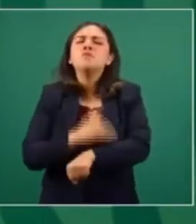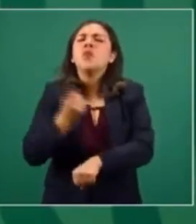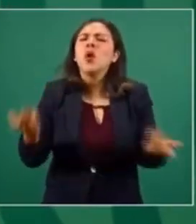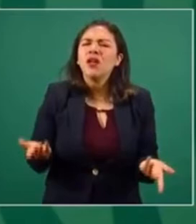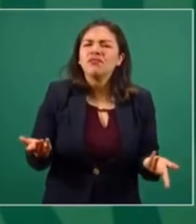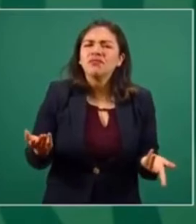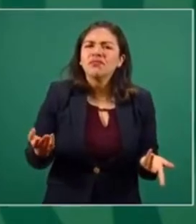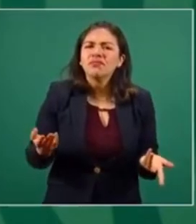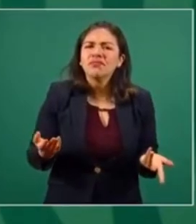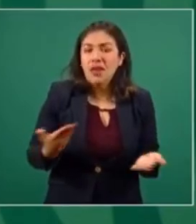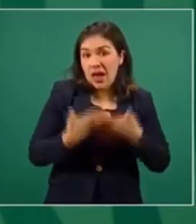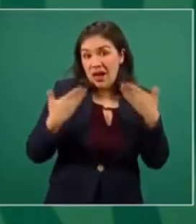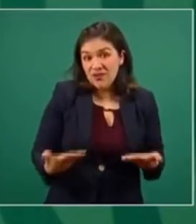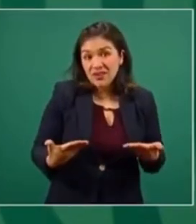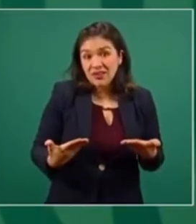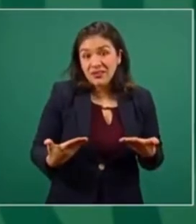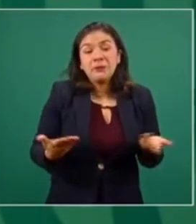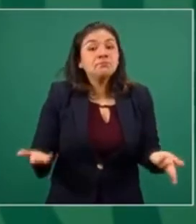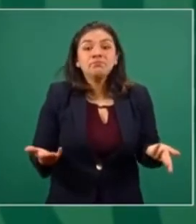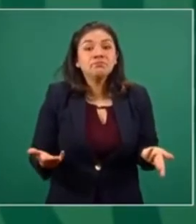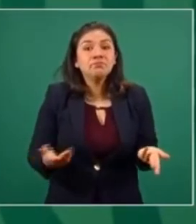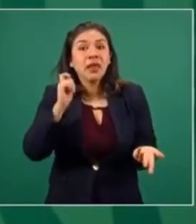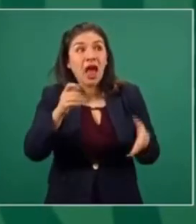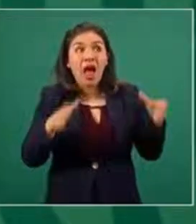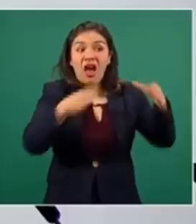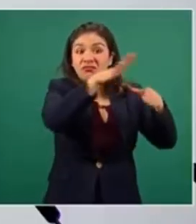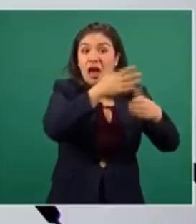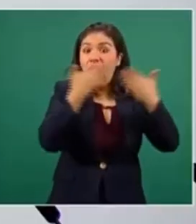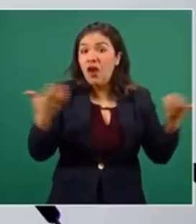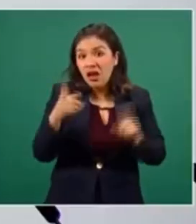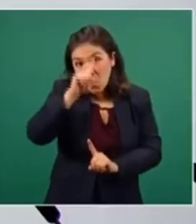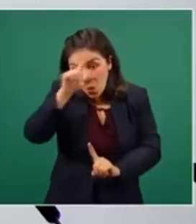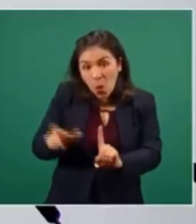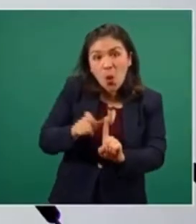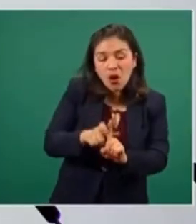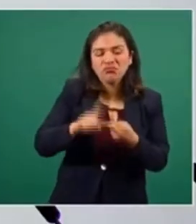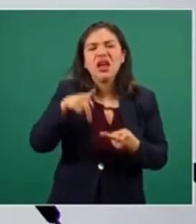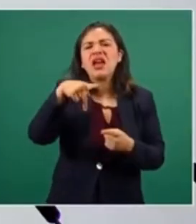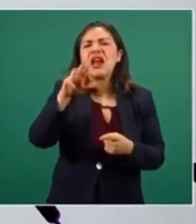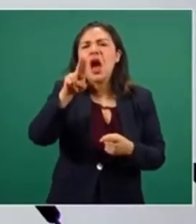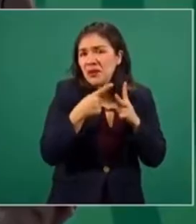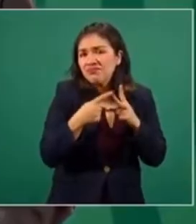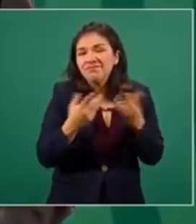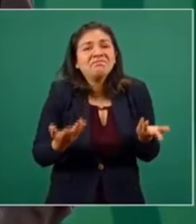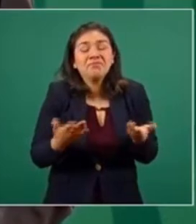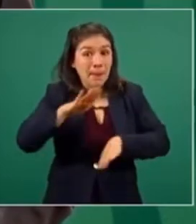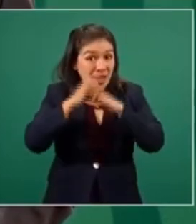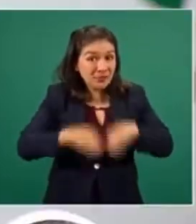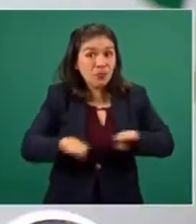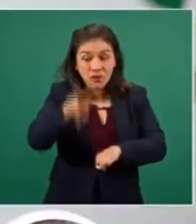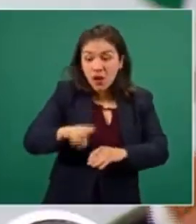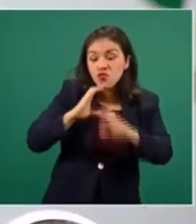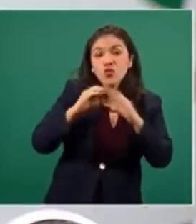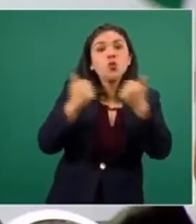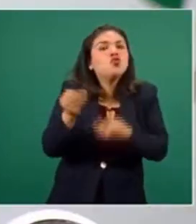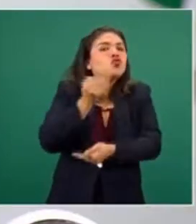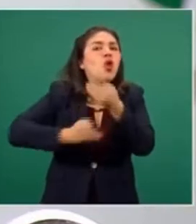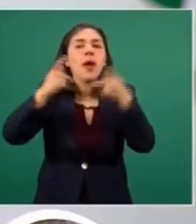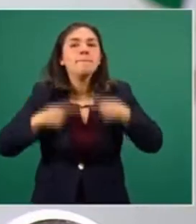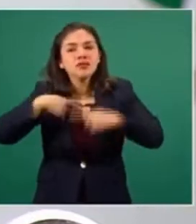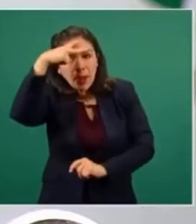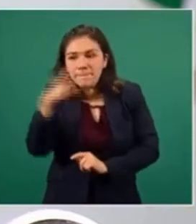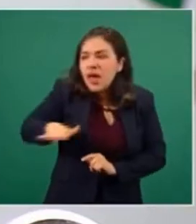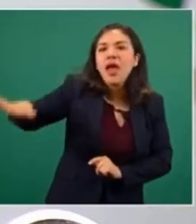no son consejeros Krauss en el largo camino. Lo importante es tener la comunicación con todos los